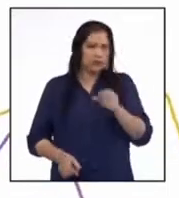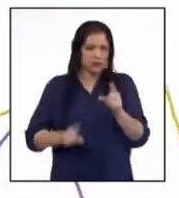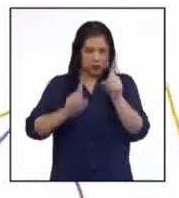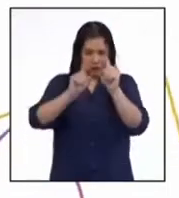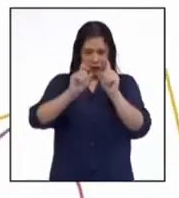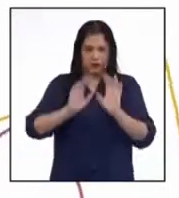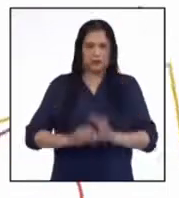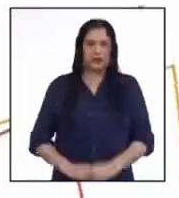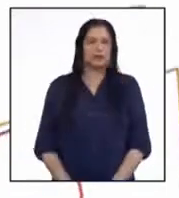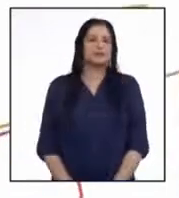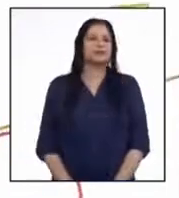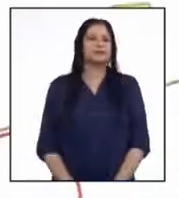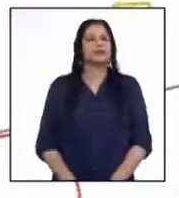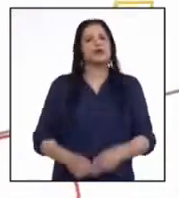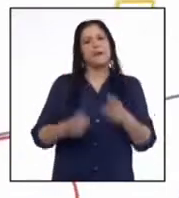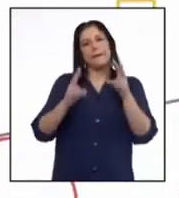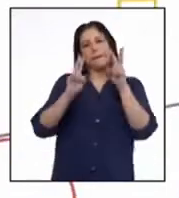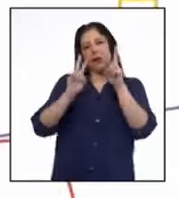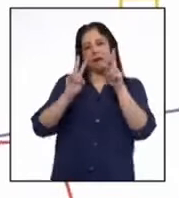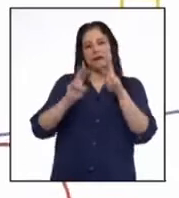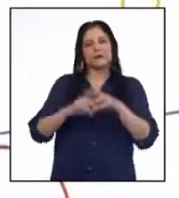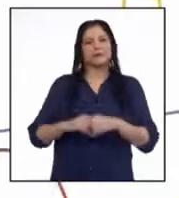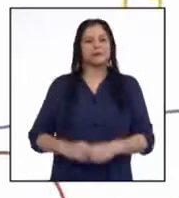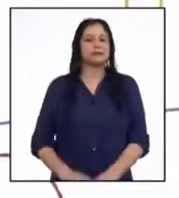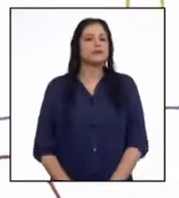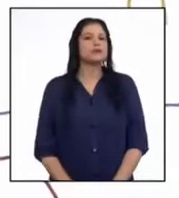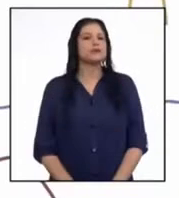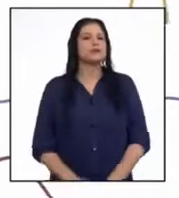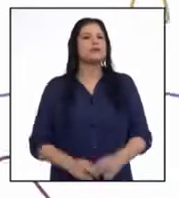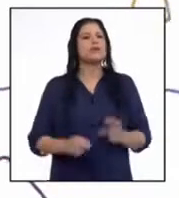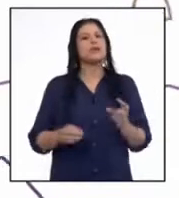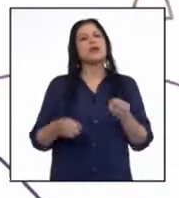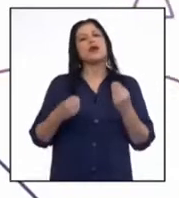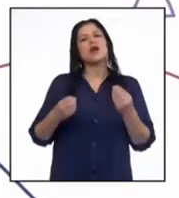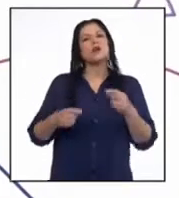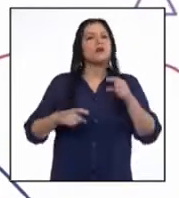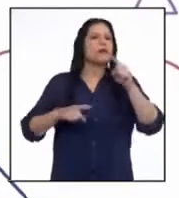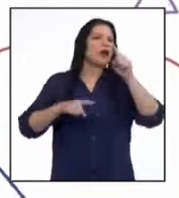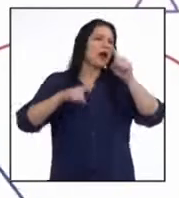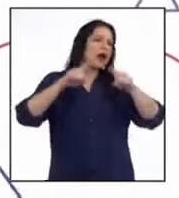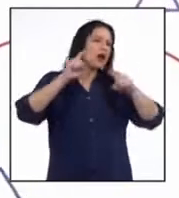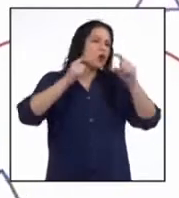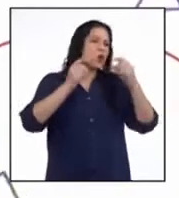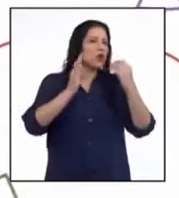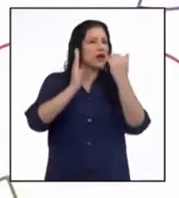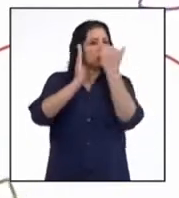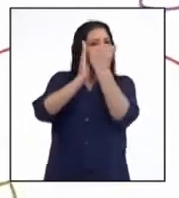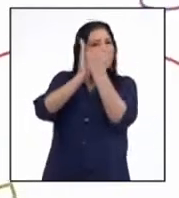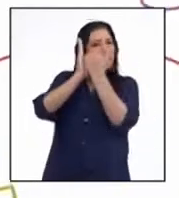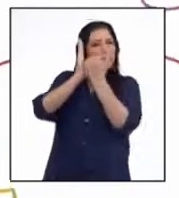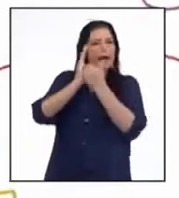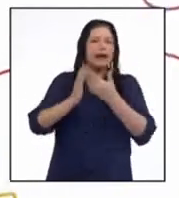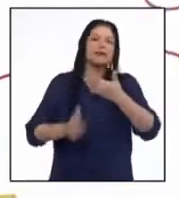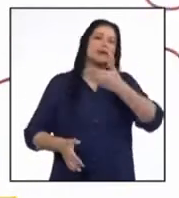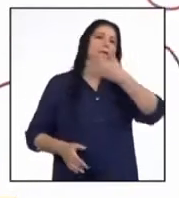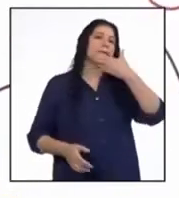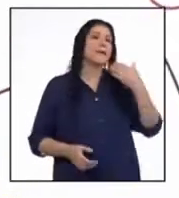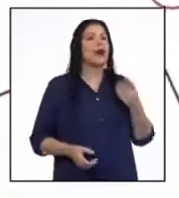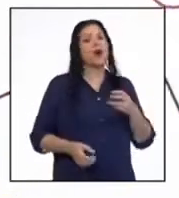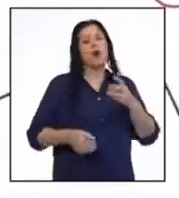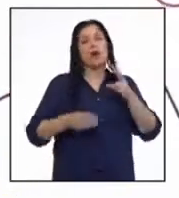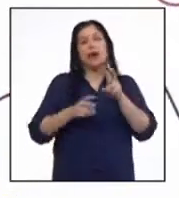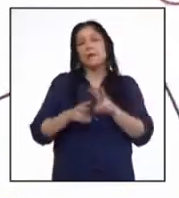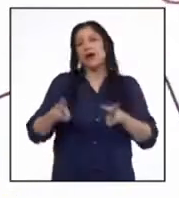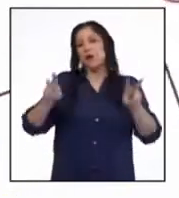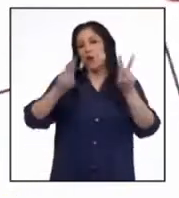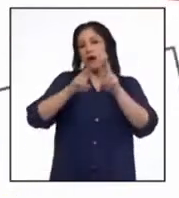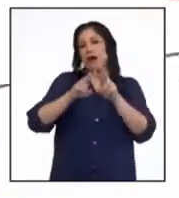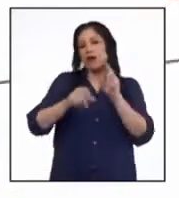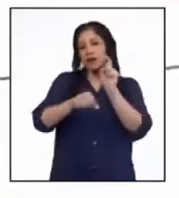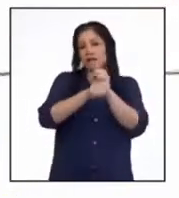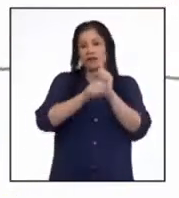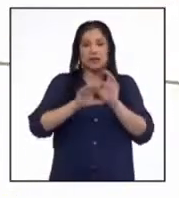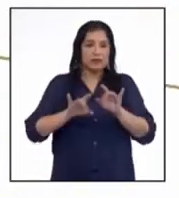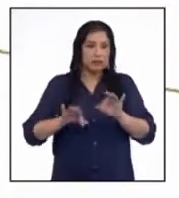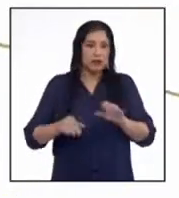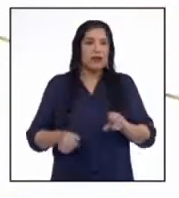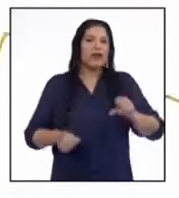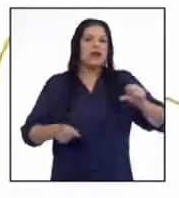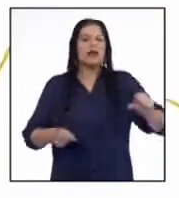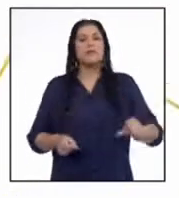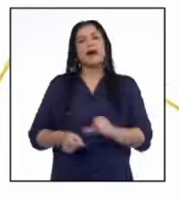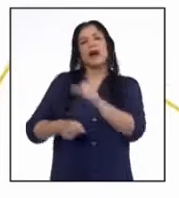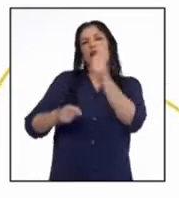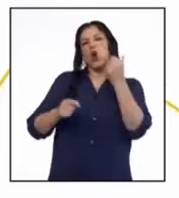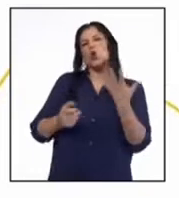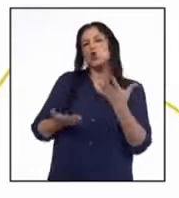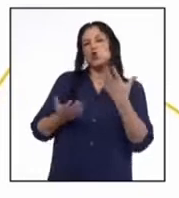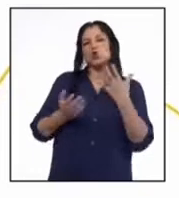encuestados. Veamos entonces, ¿cómo es que para algunos atributos es mejor valorada la enseñanza virtual y para otros la